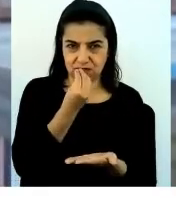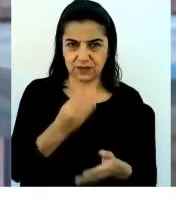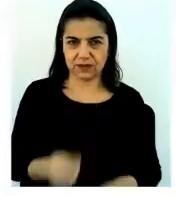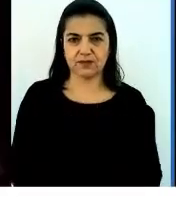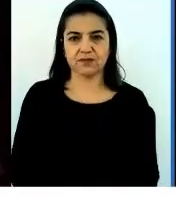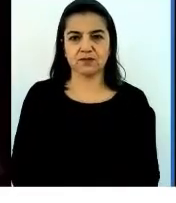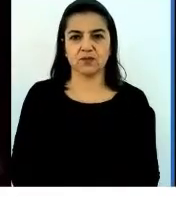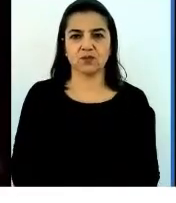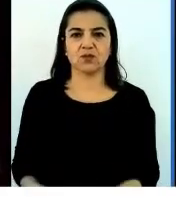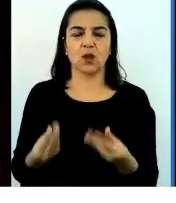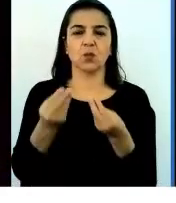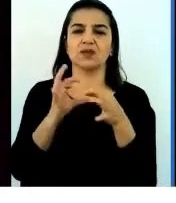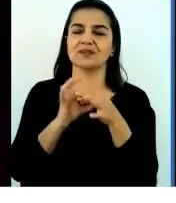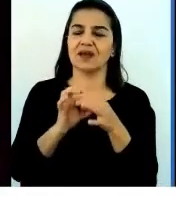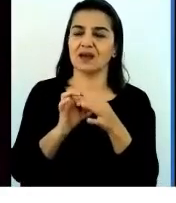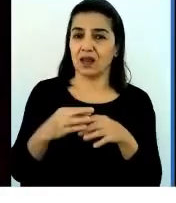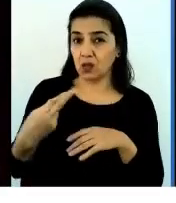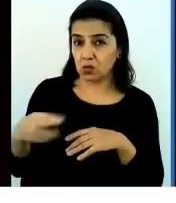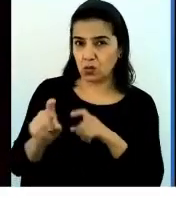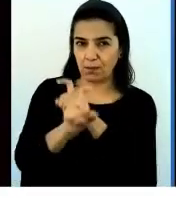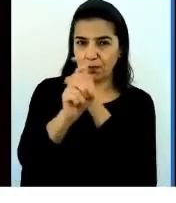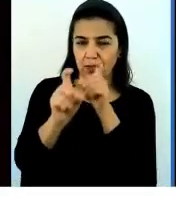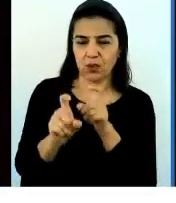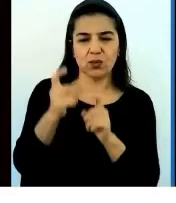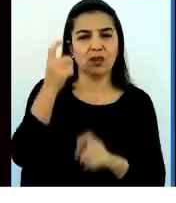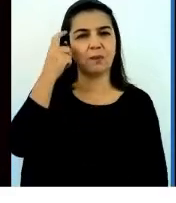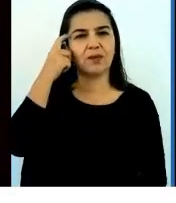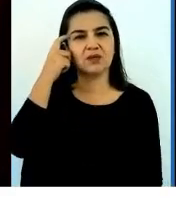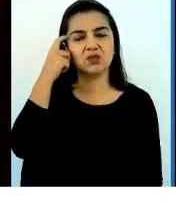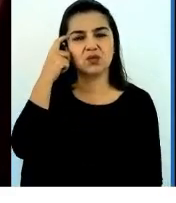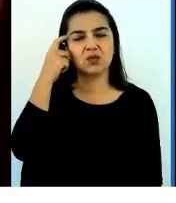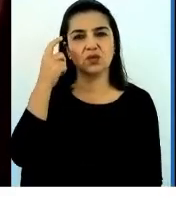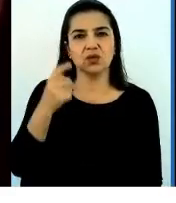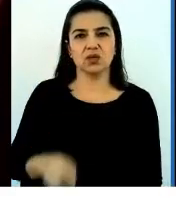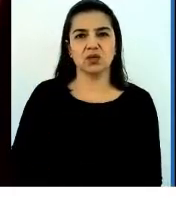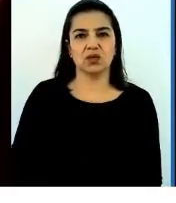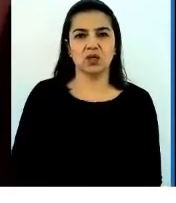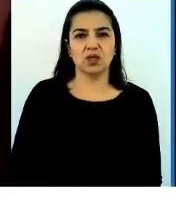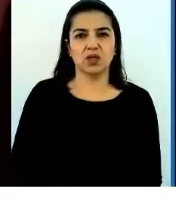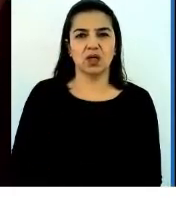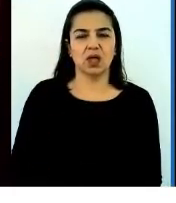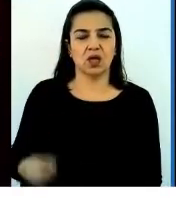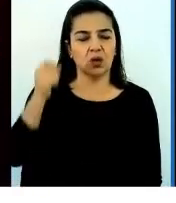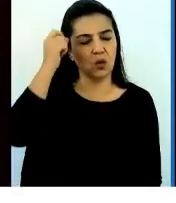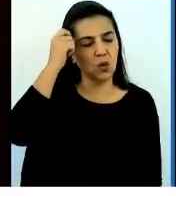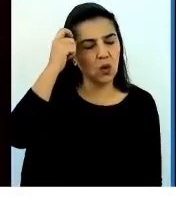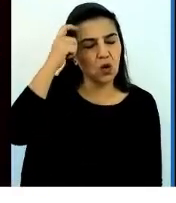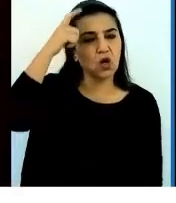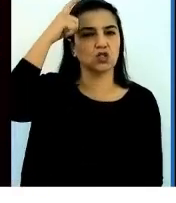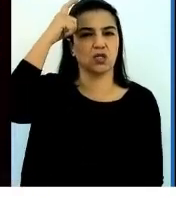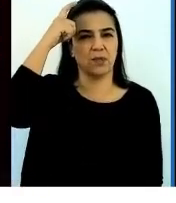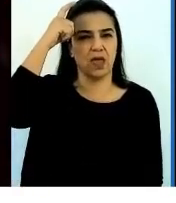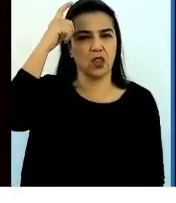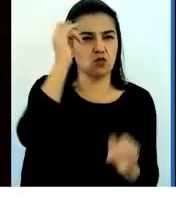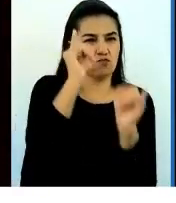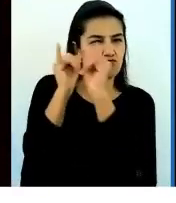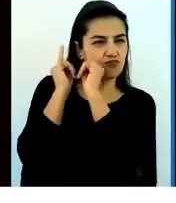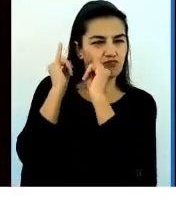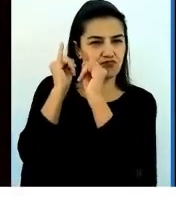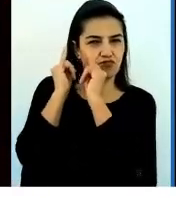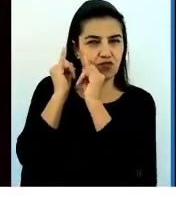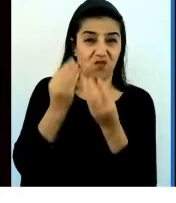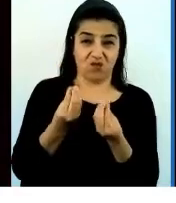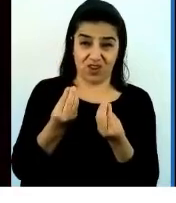Muchísimas gracias por la pregunta, pienso que el conocimiento no está bueno hasta que llega a todos,